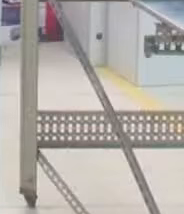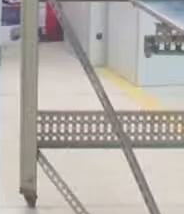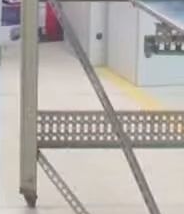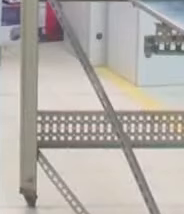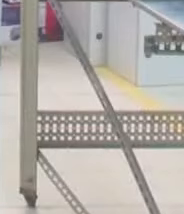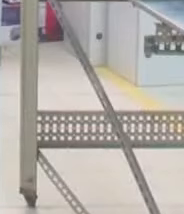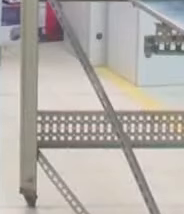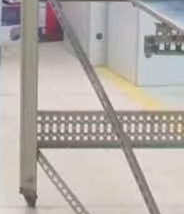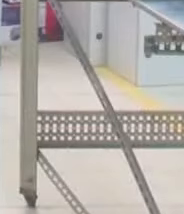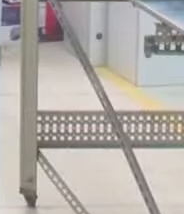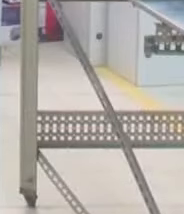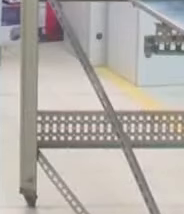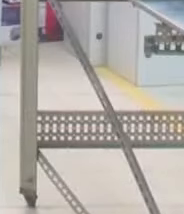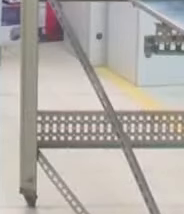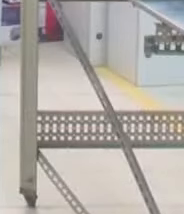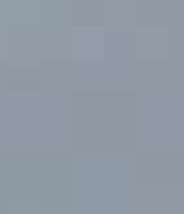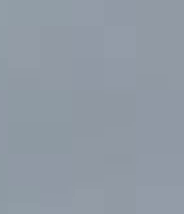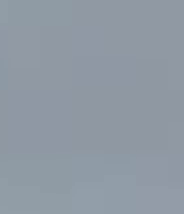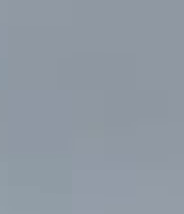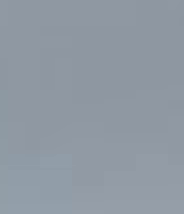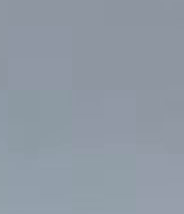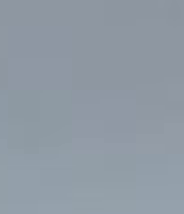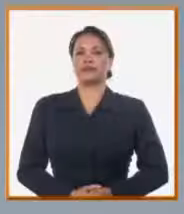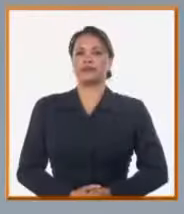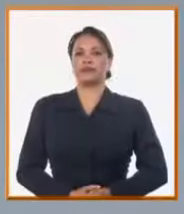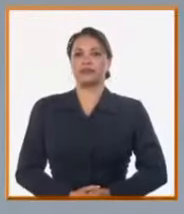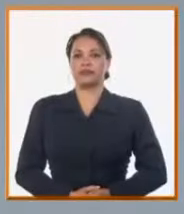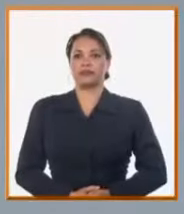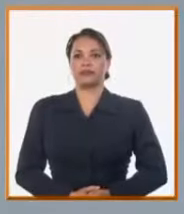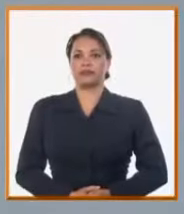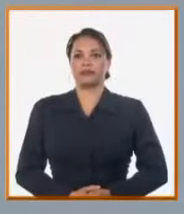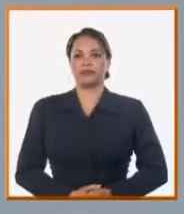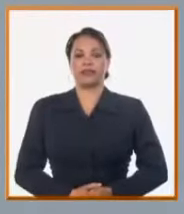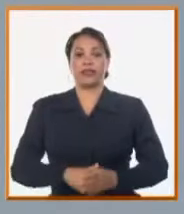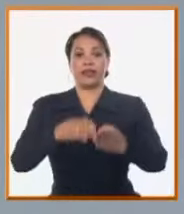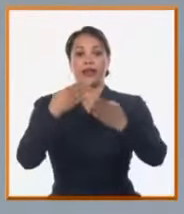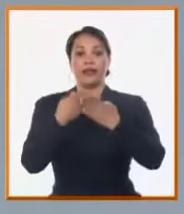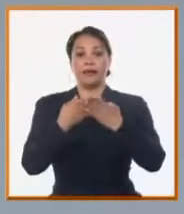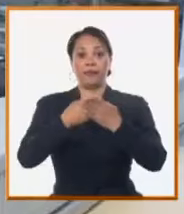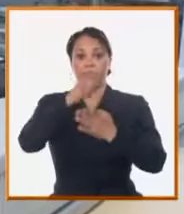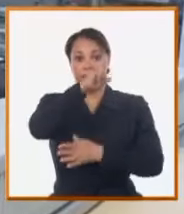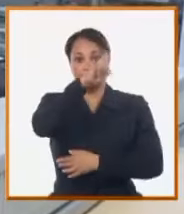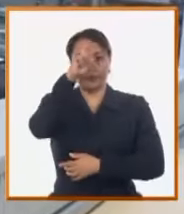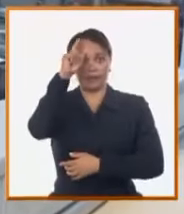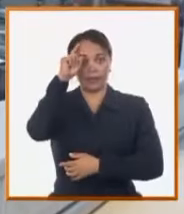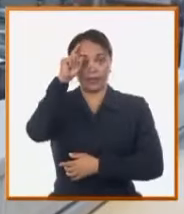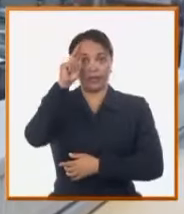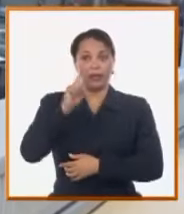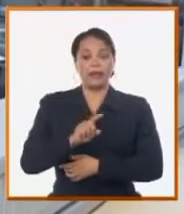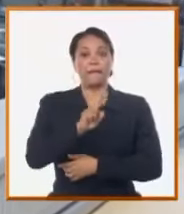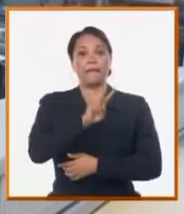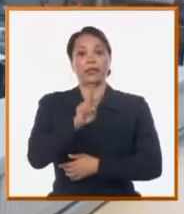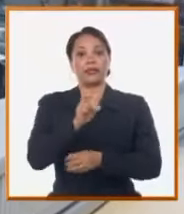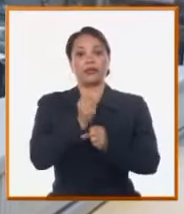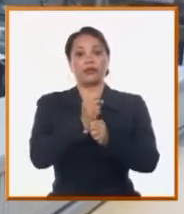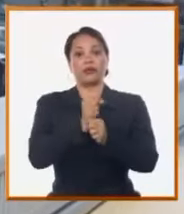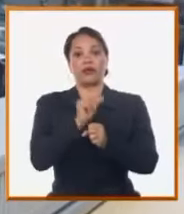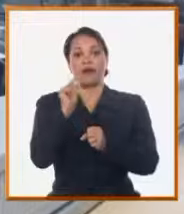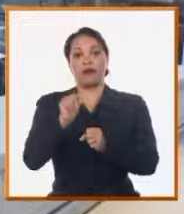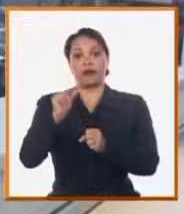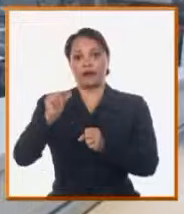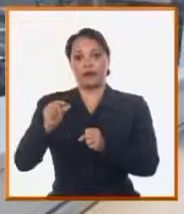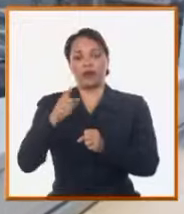de las La empresa filial espirituana Panelec, con 22 trabajadores en su colectivo,